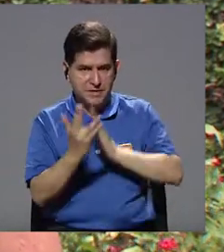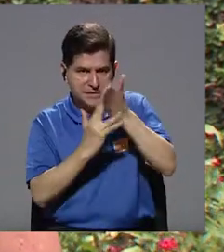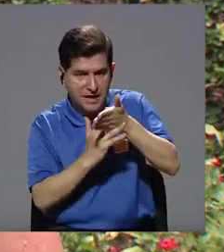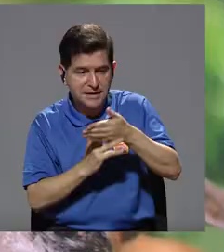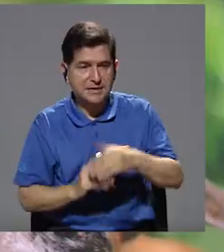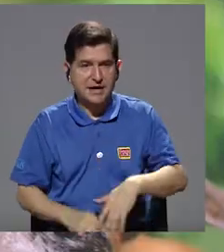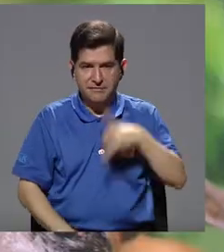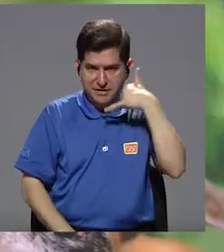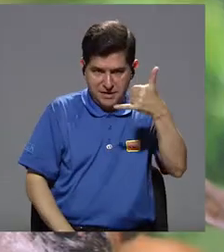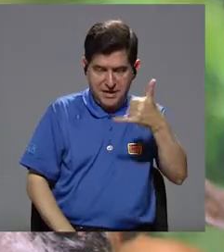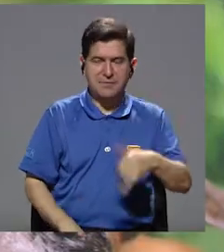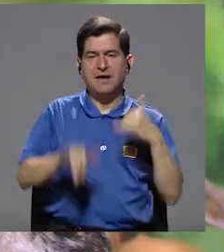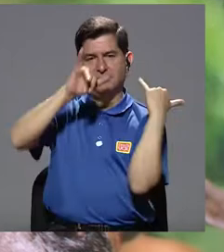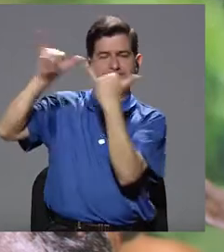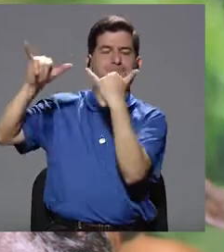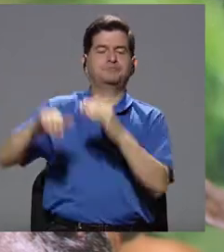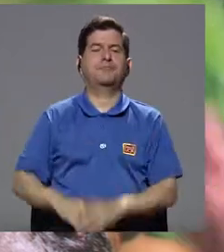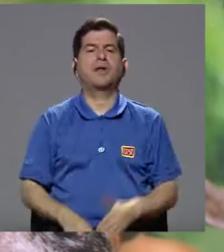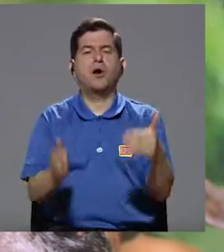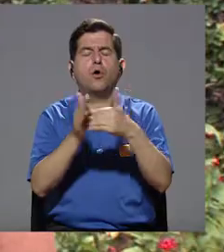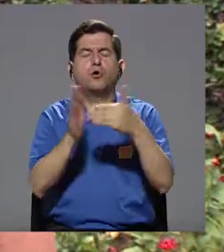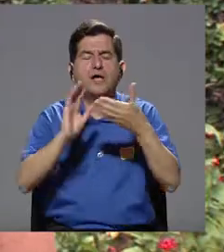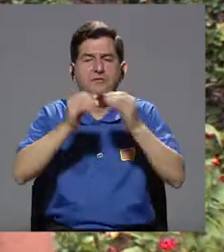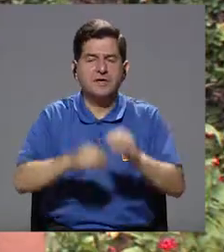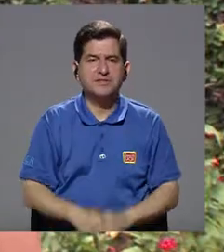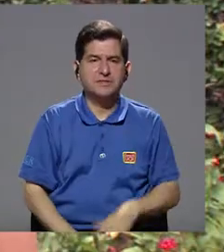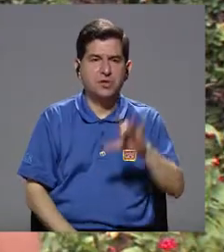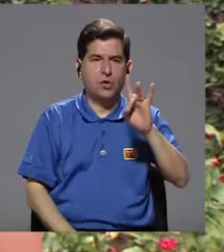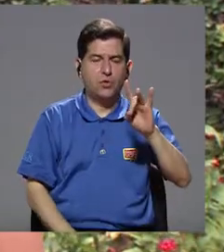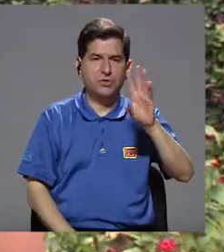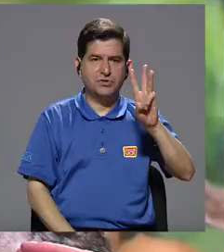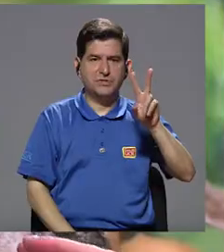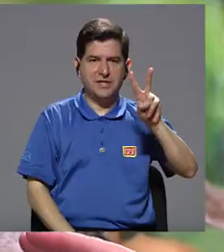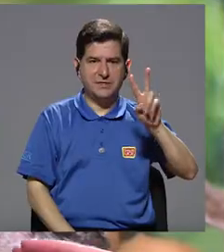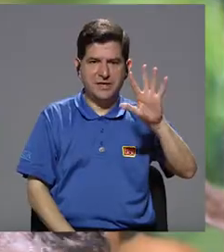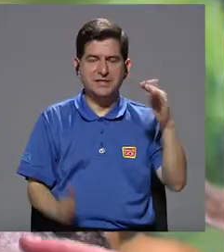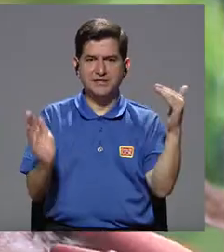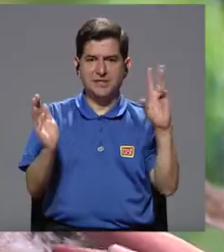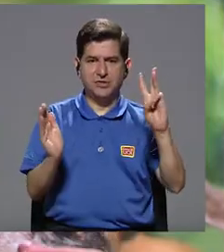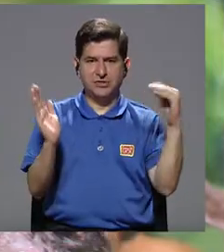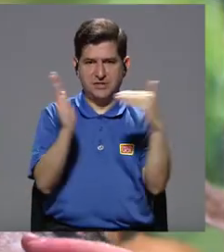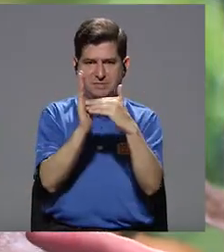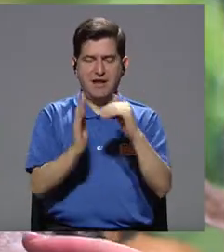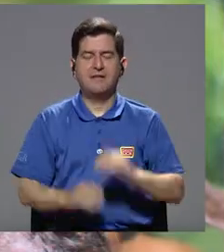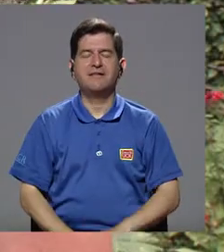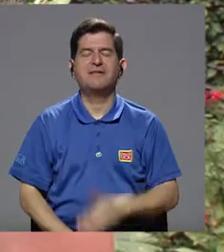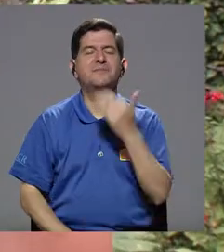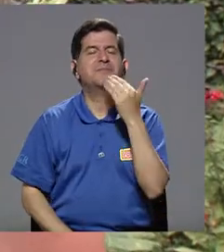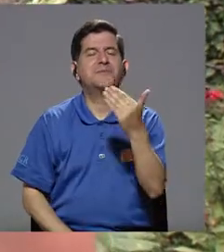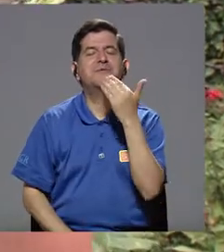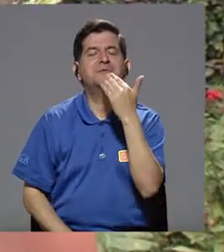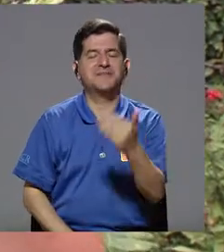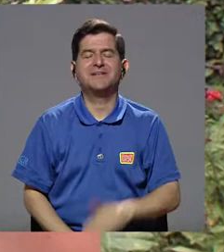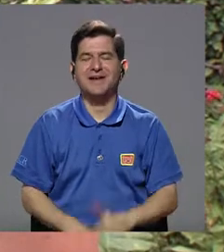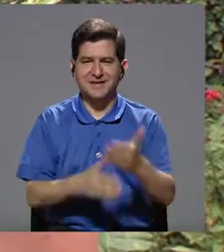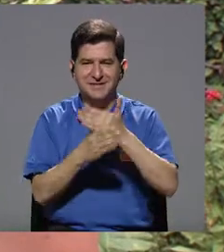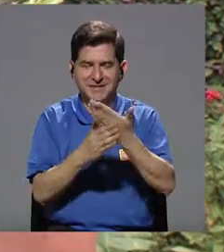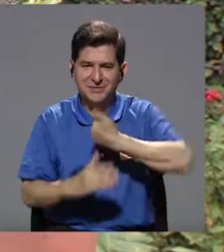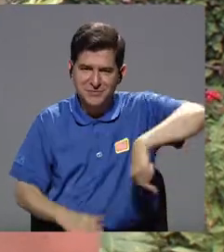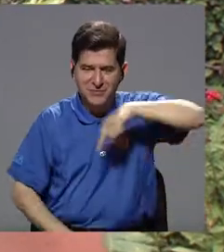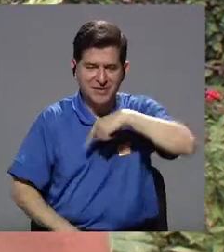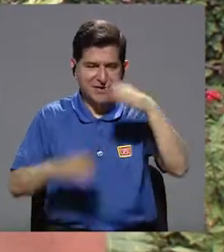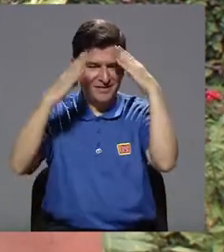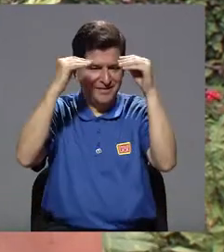y a través de esta línea fue que puso la denuncia. Regálenos otra vez el número. 86256000. Muchas gracias